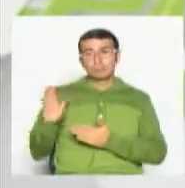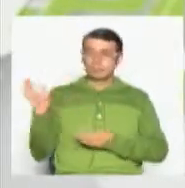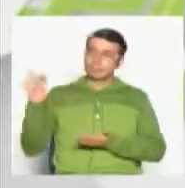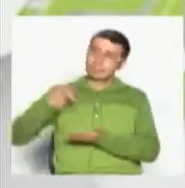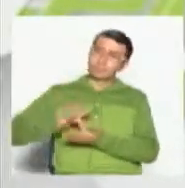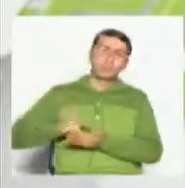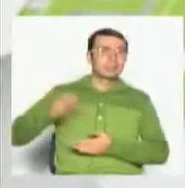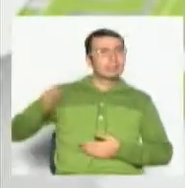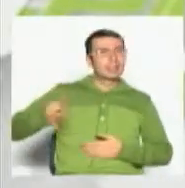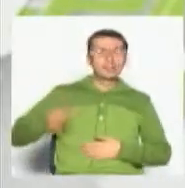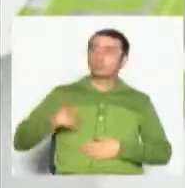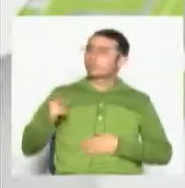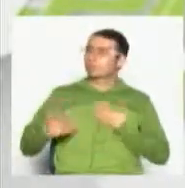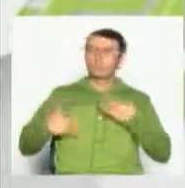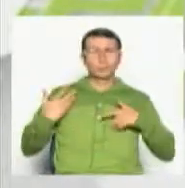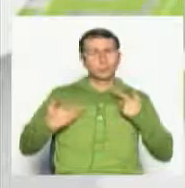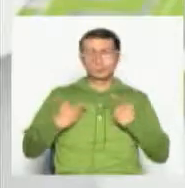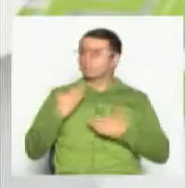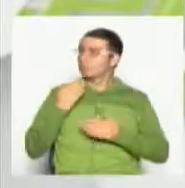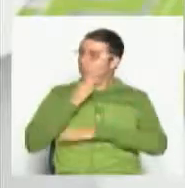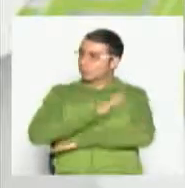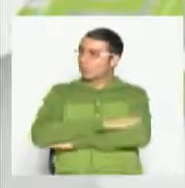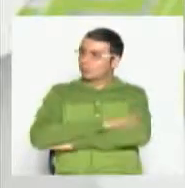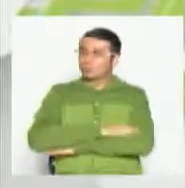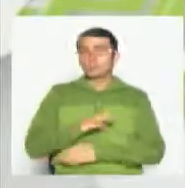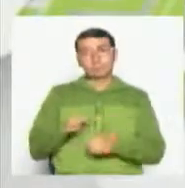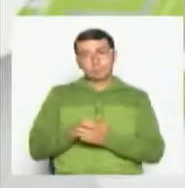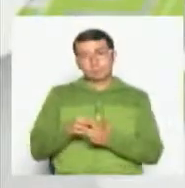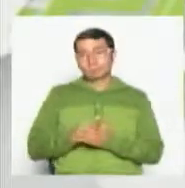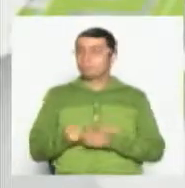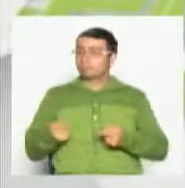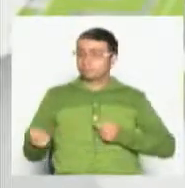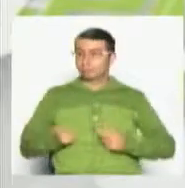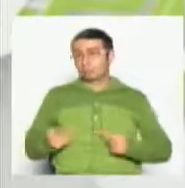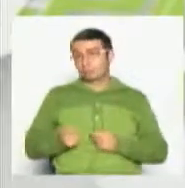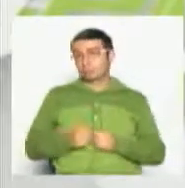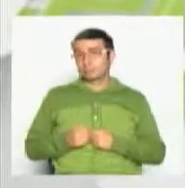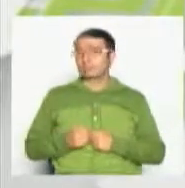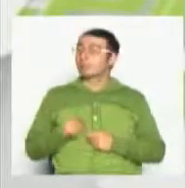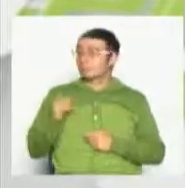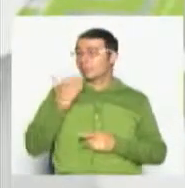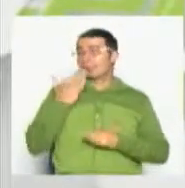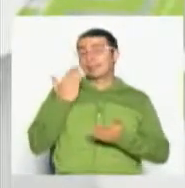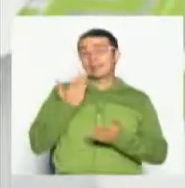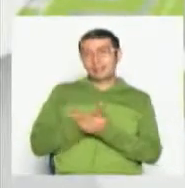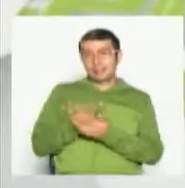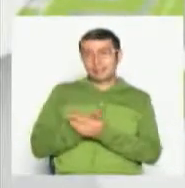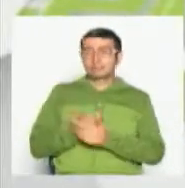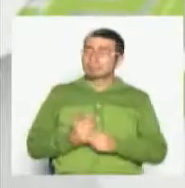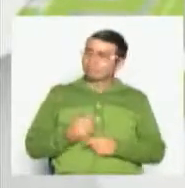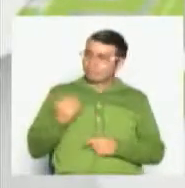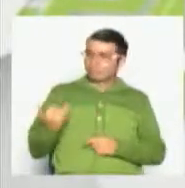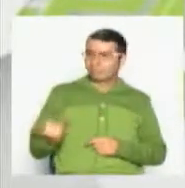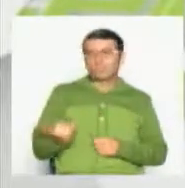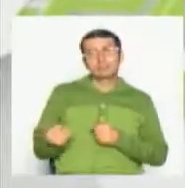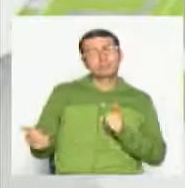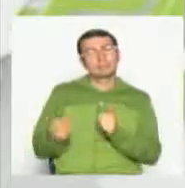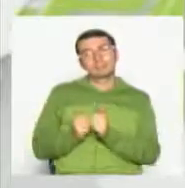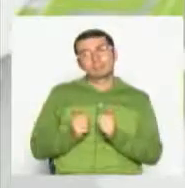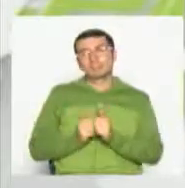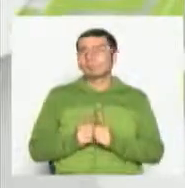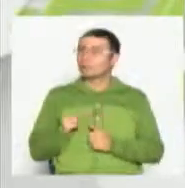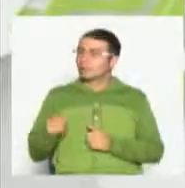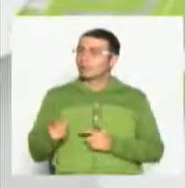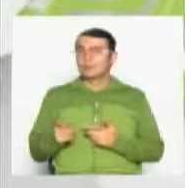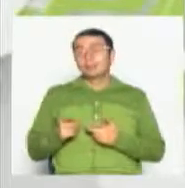ha sido muy juicioso en la colaboración con nuestro espacio y con nuestros televidentes y doctor, le agradecemos también pues que haya estado con nosotros, haya